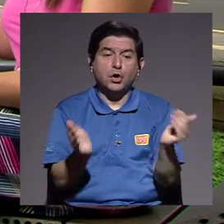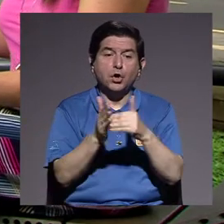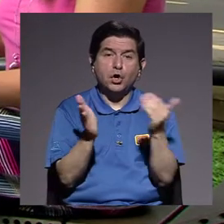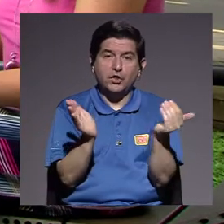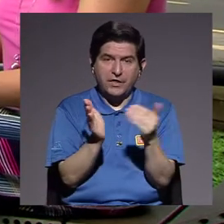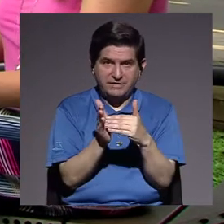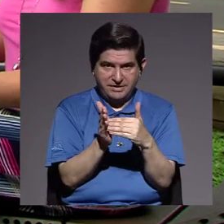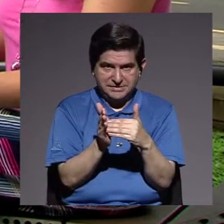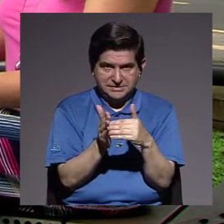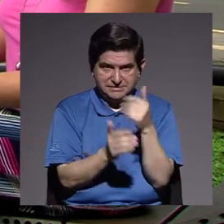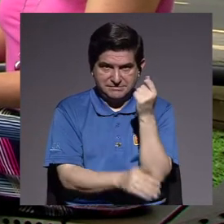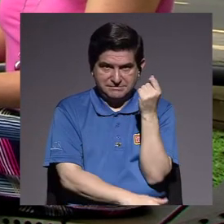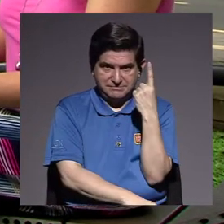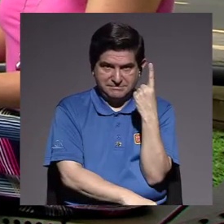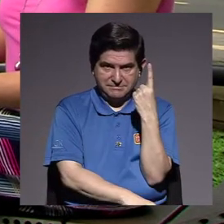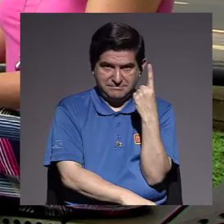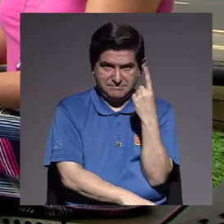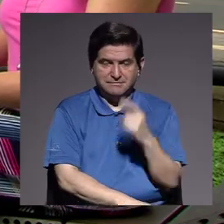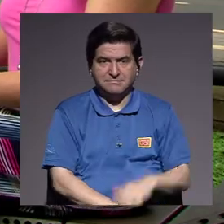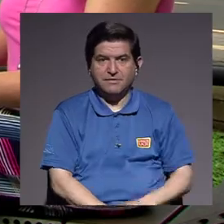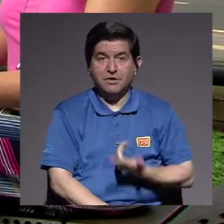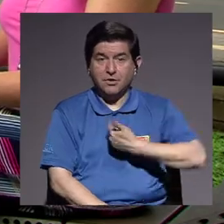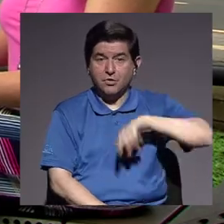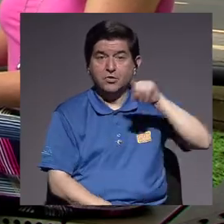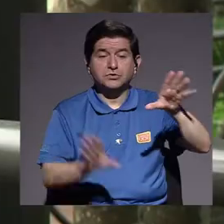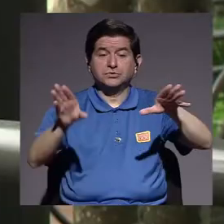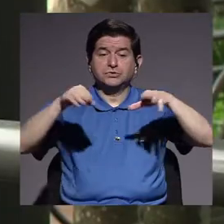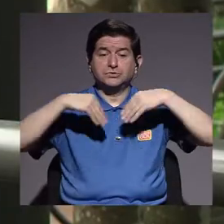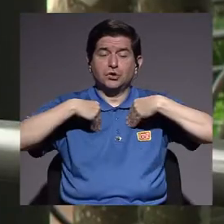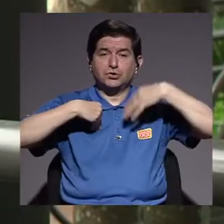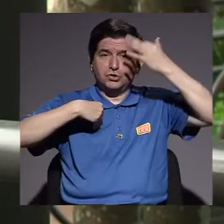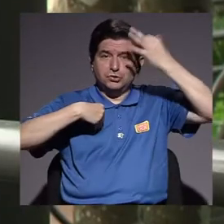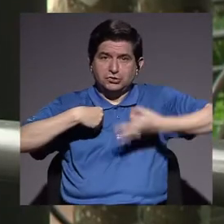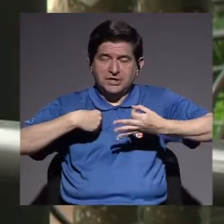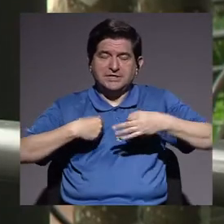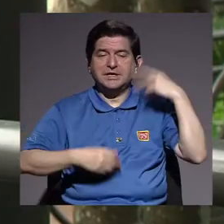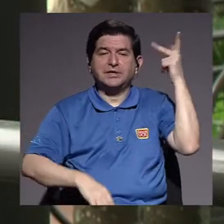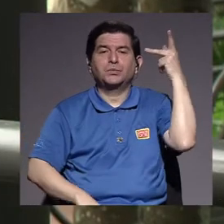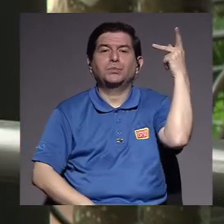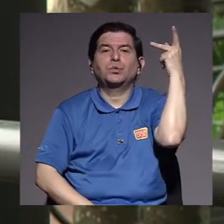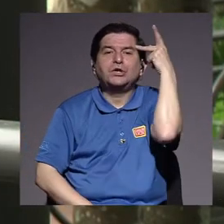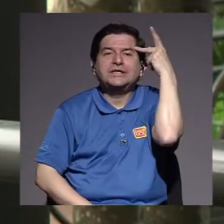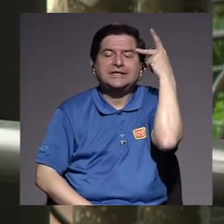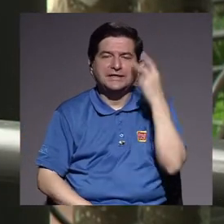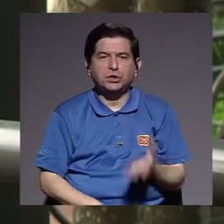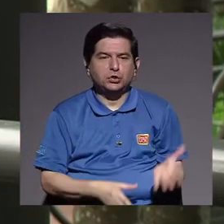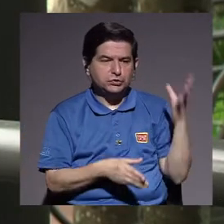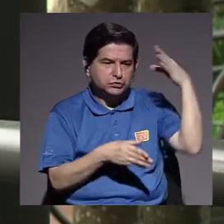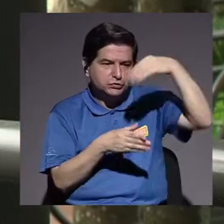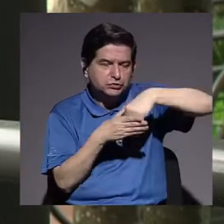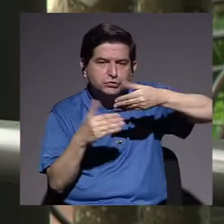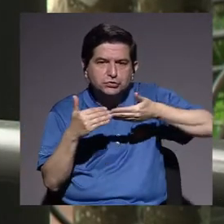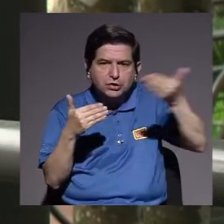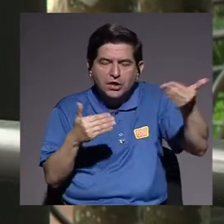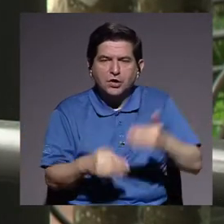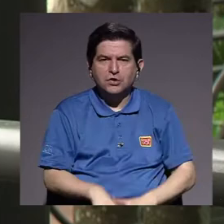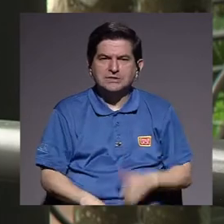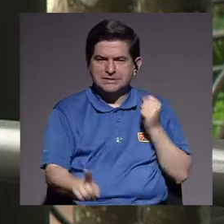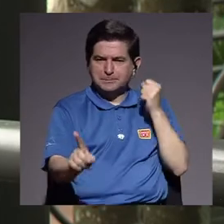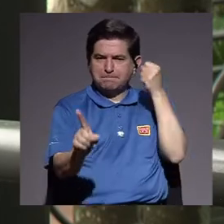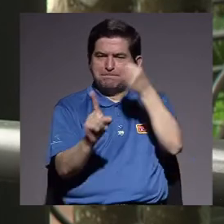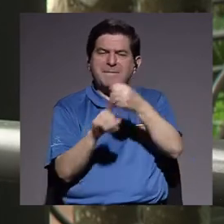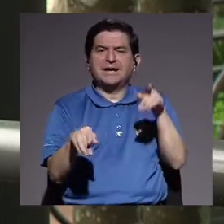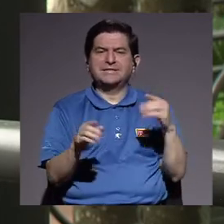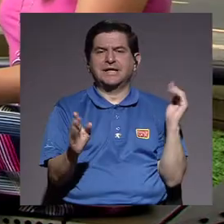vez entender que tenemos que asumir posiciones un poco más políticas, y involucrarnos un poco más en las cosas que nos impactan